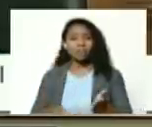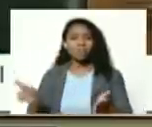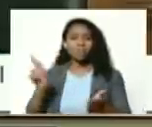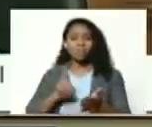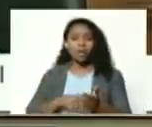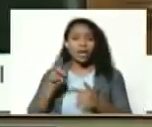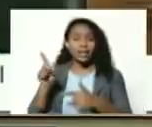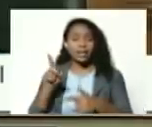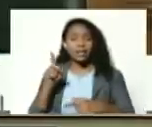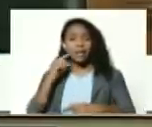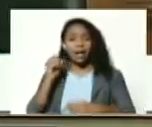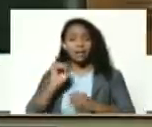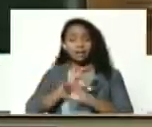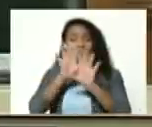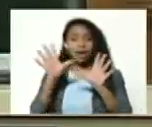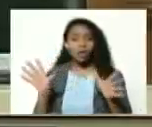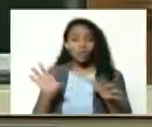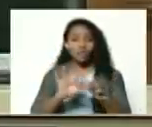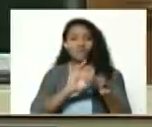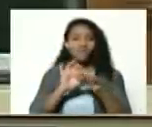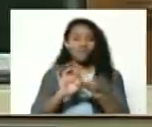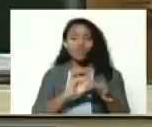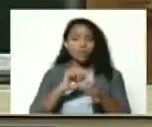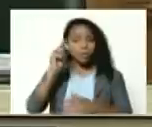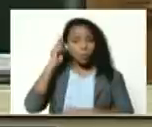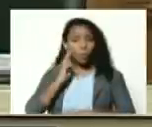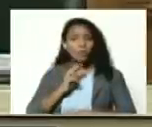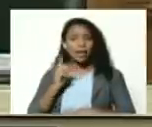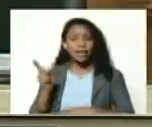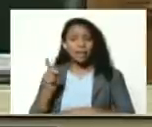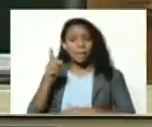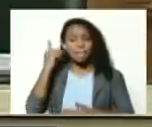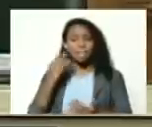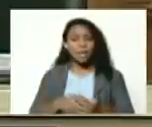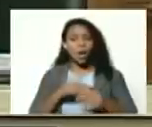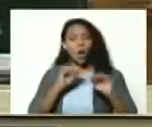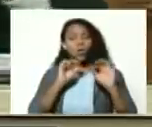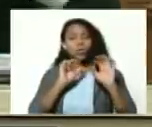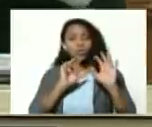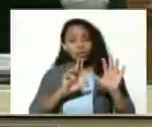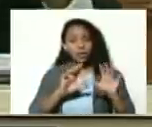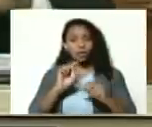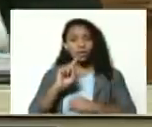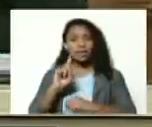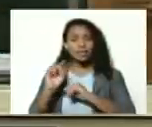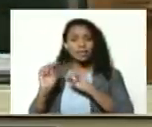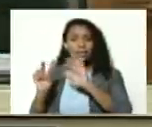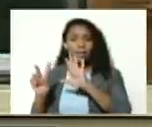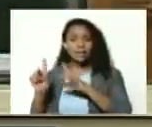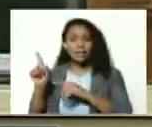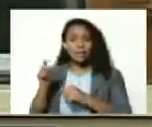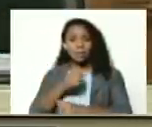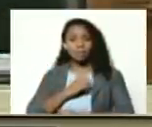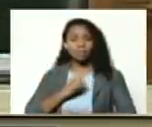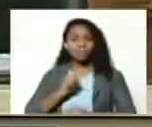de la convicción unionista de Simón Bolívar que desde 1817 en la heroica